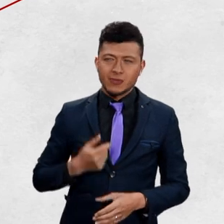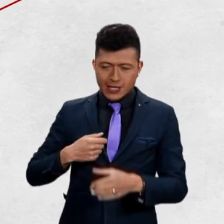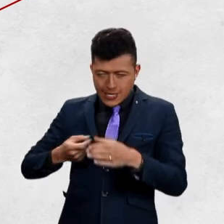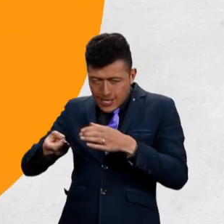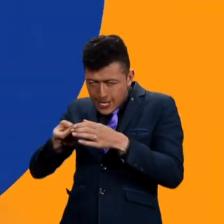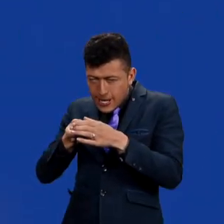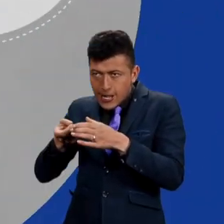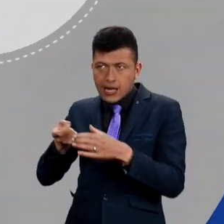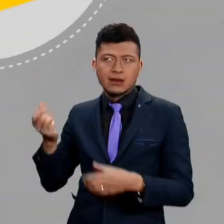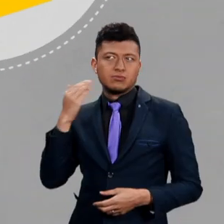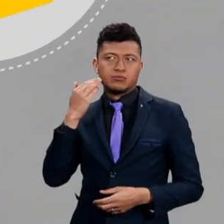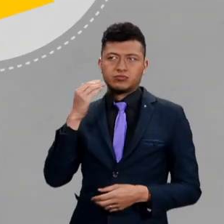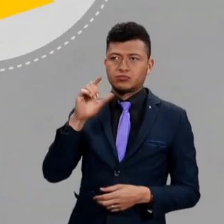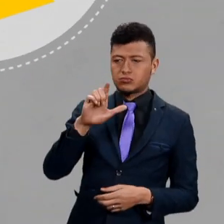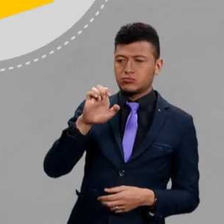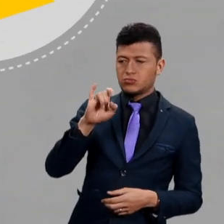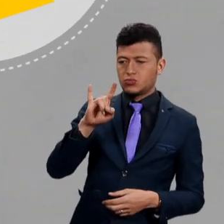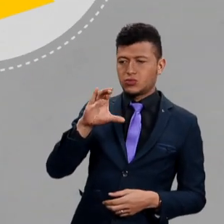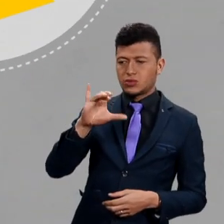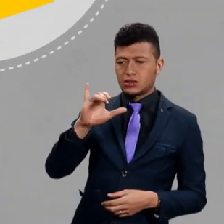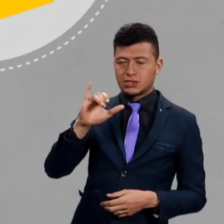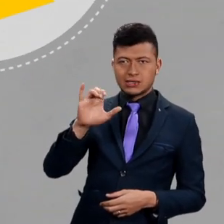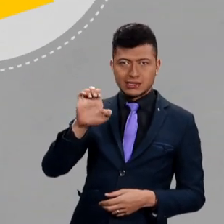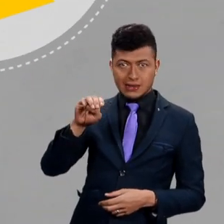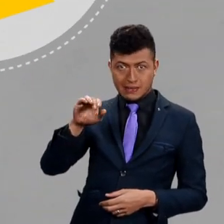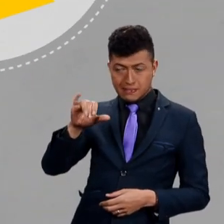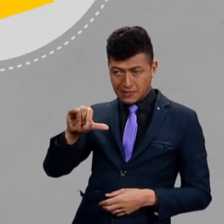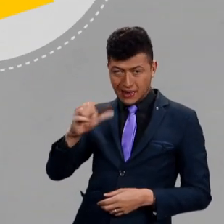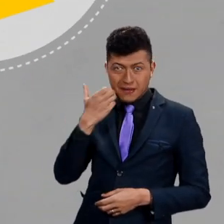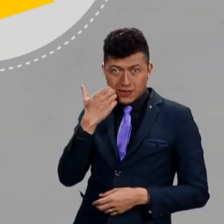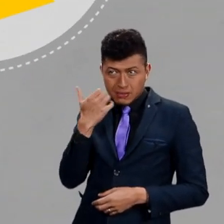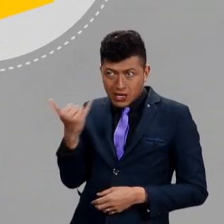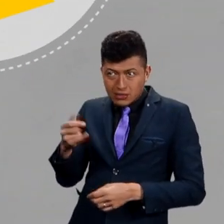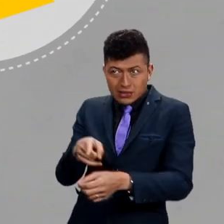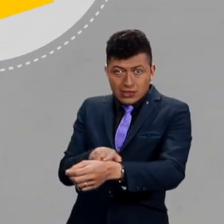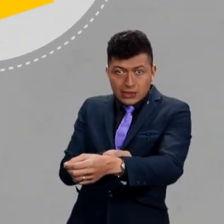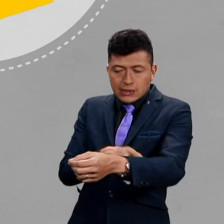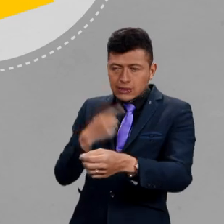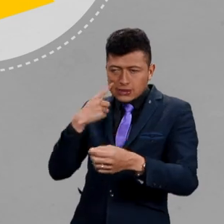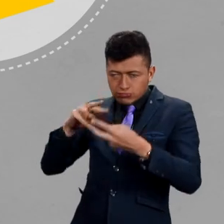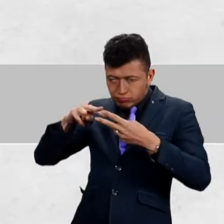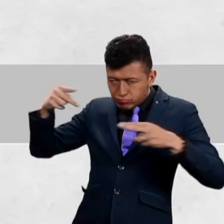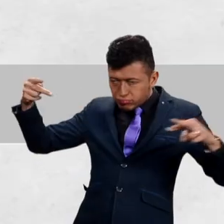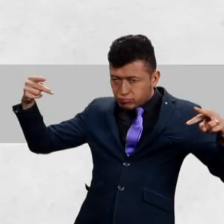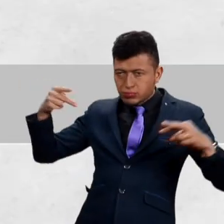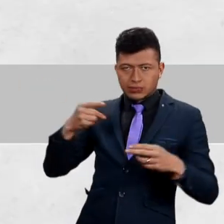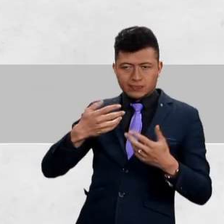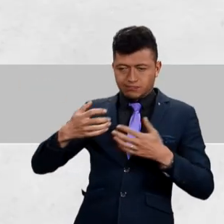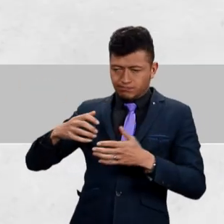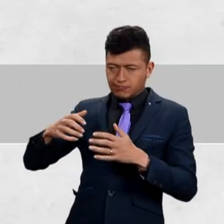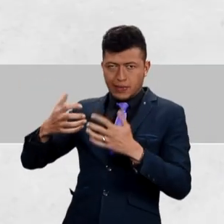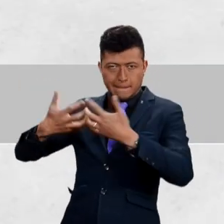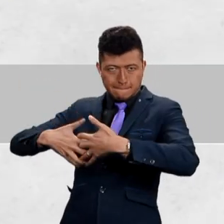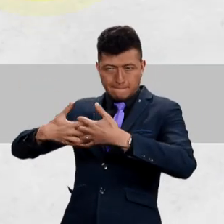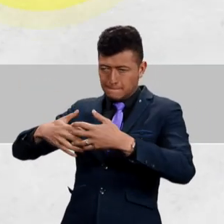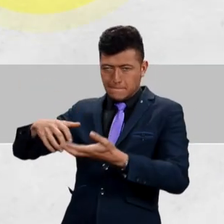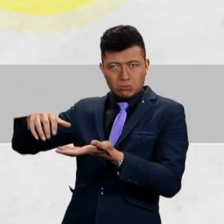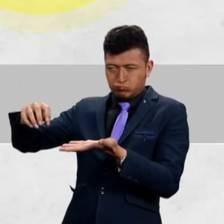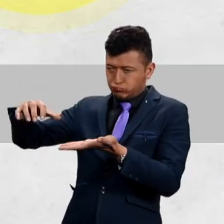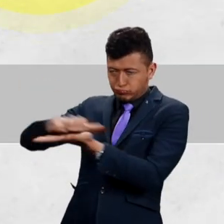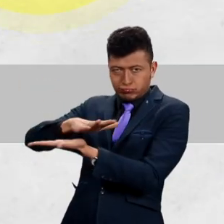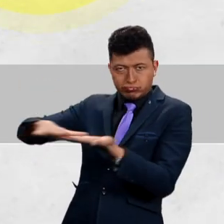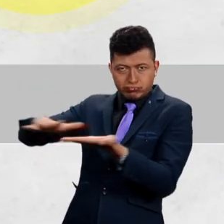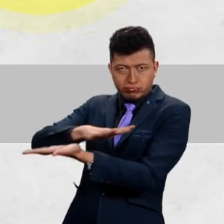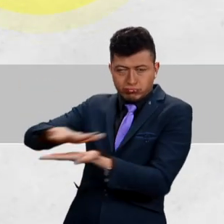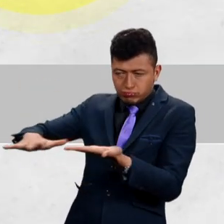nivel microscópico, los biohackers combaten la leucemia programando y fabricando las bases químicas del ADN con una impresora que crea anticuerpos diseñados